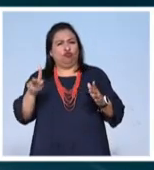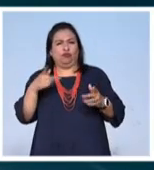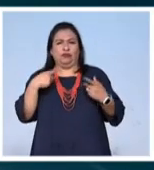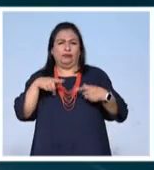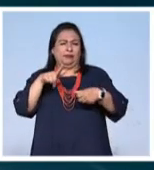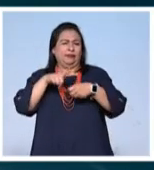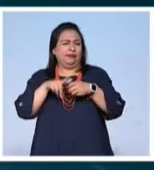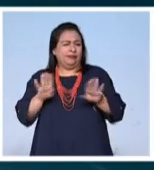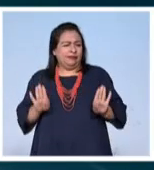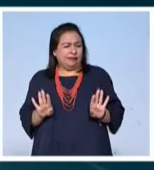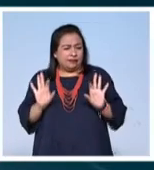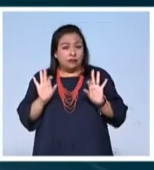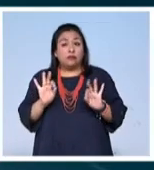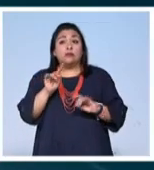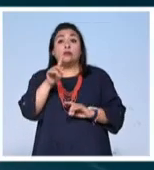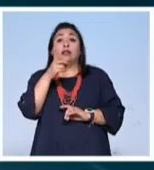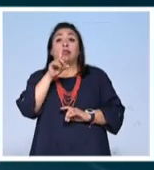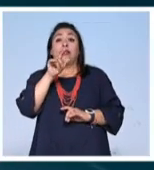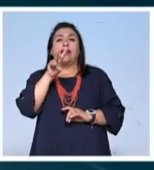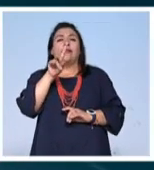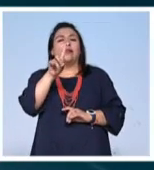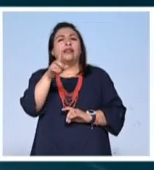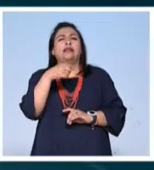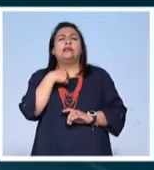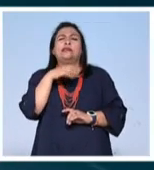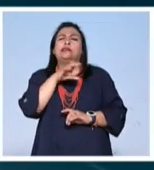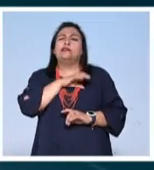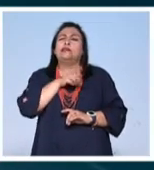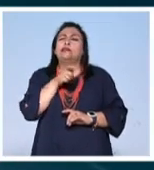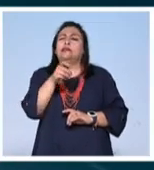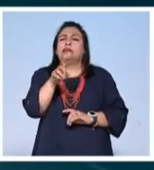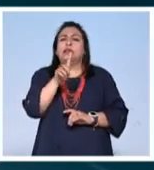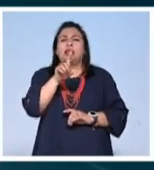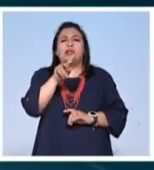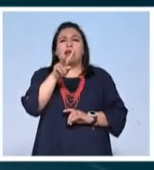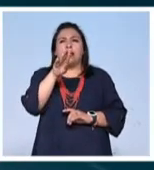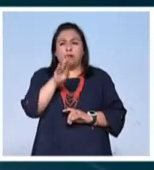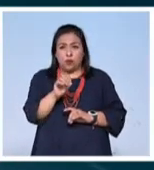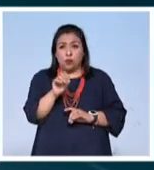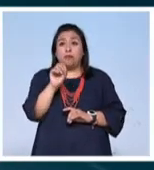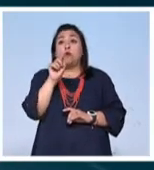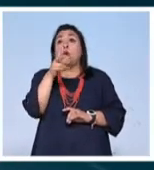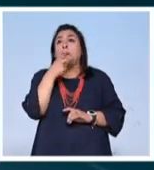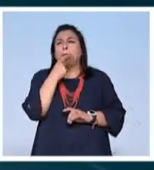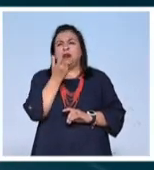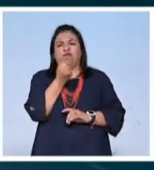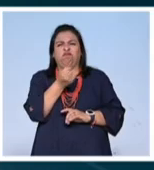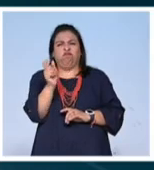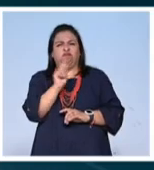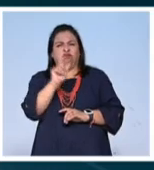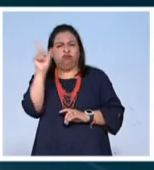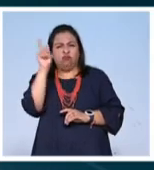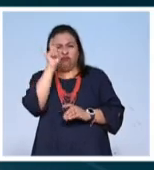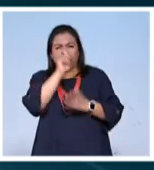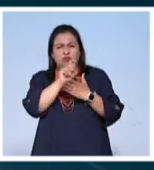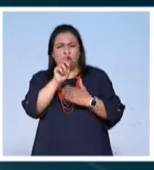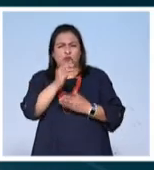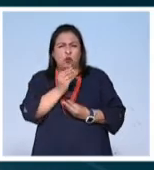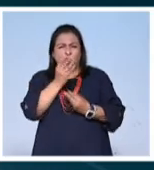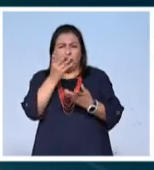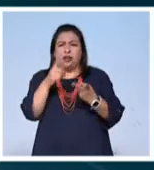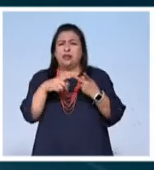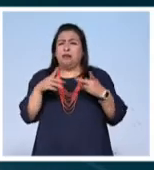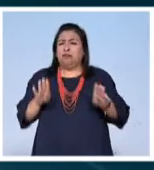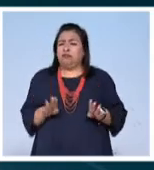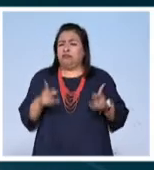David, mi queridísimo Davo, además de un poeta extraordinario y una persona